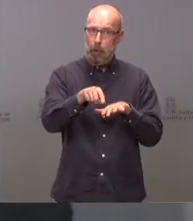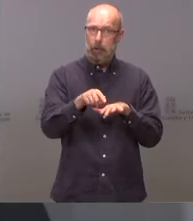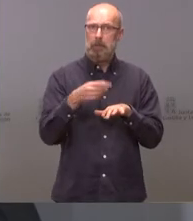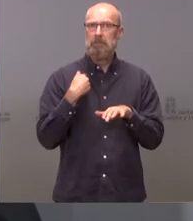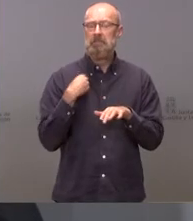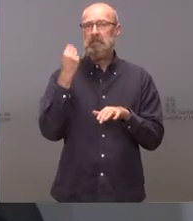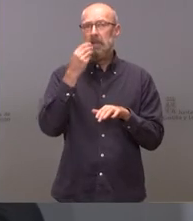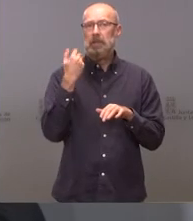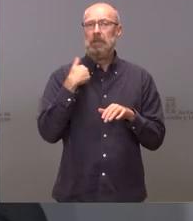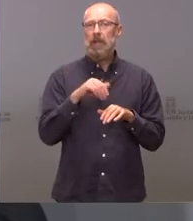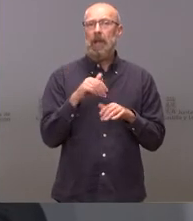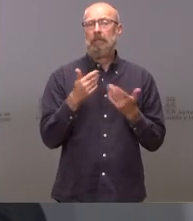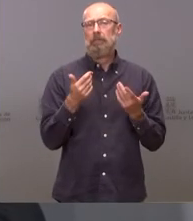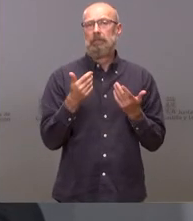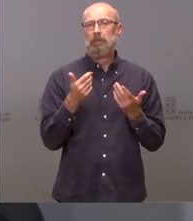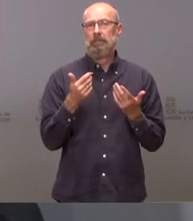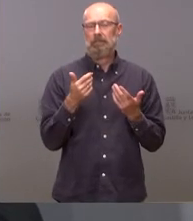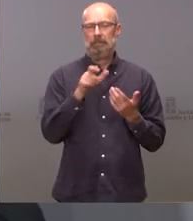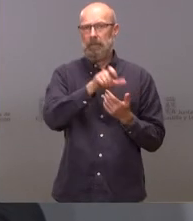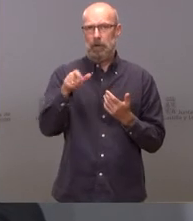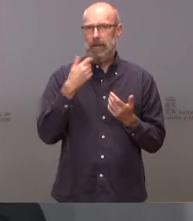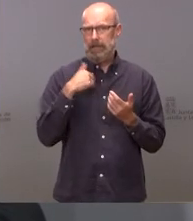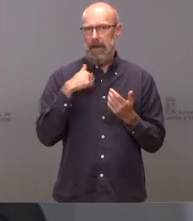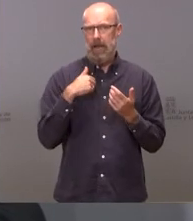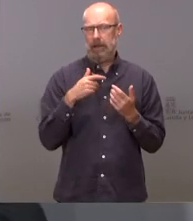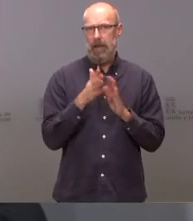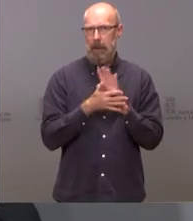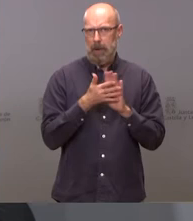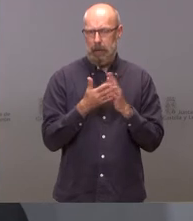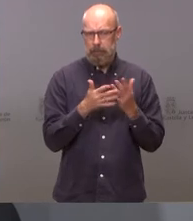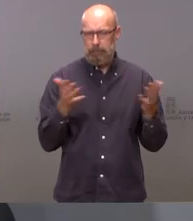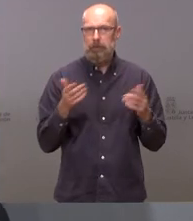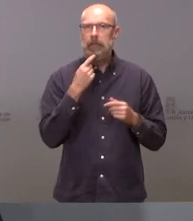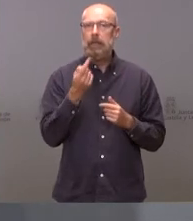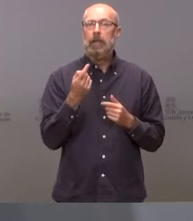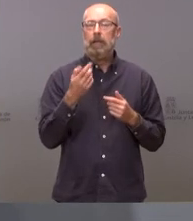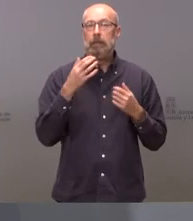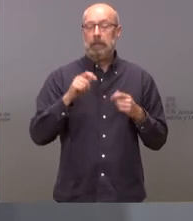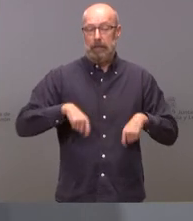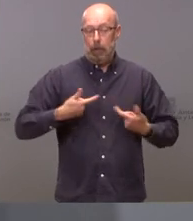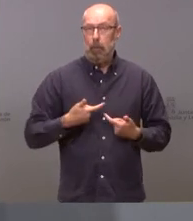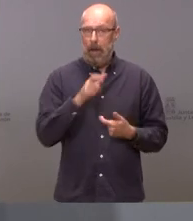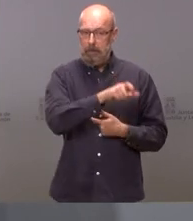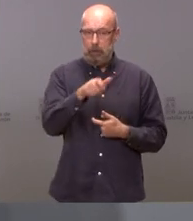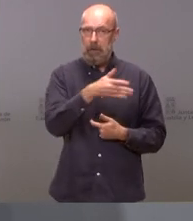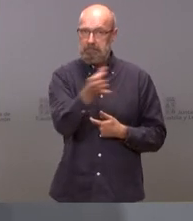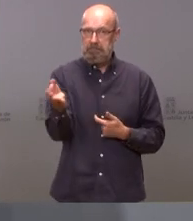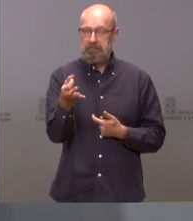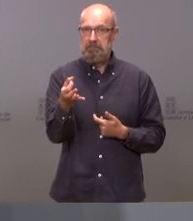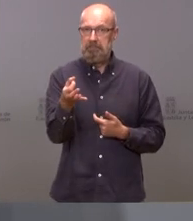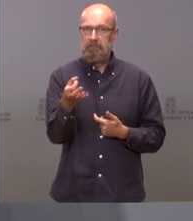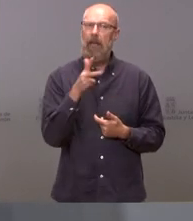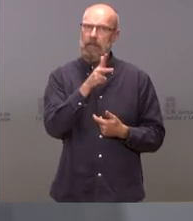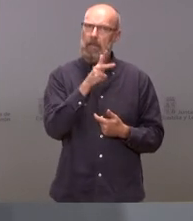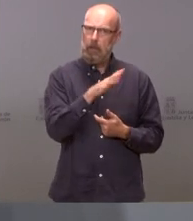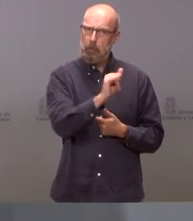bastante larga y extensa a este respecto y es que naturalmente que los ciudadanos tienen el derecho